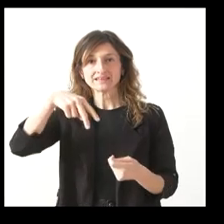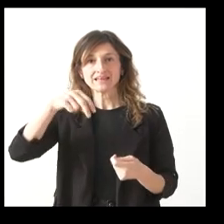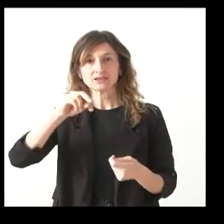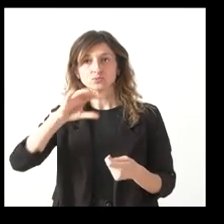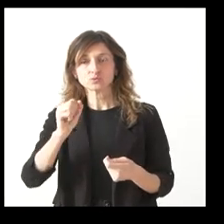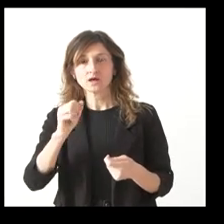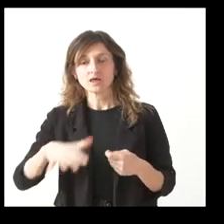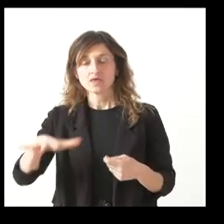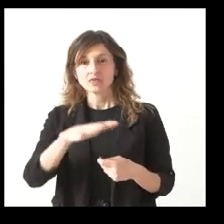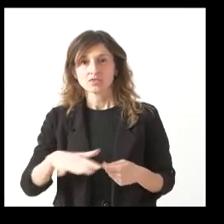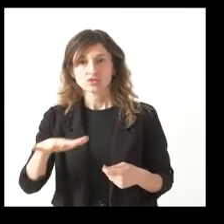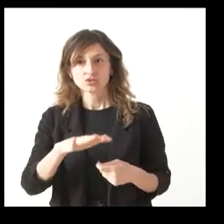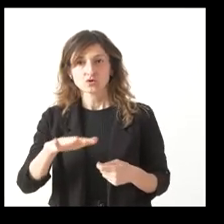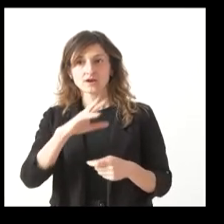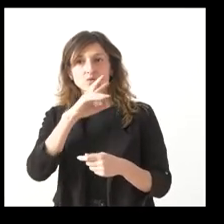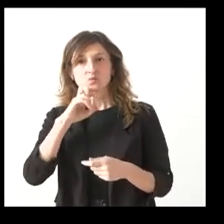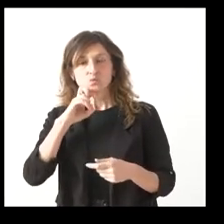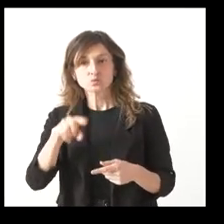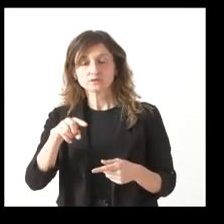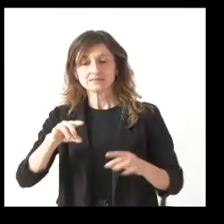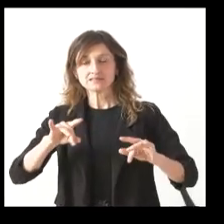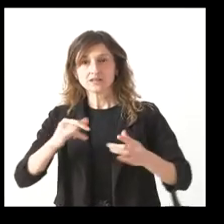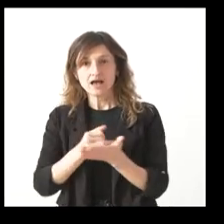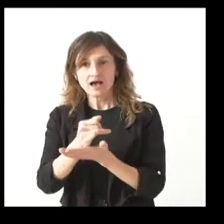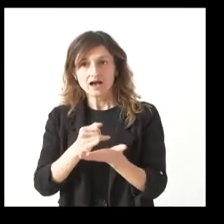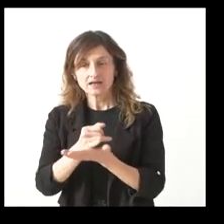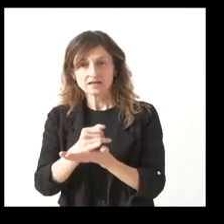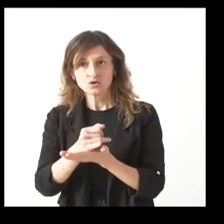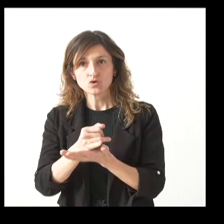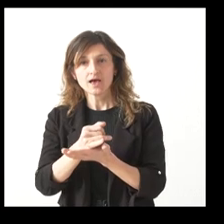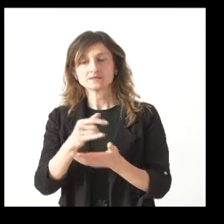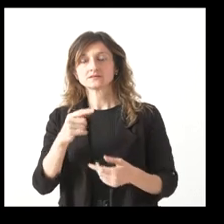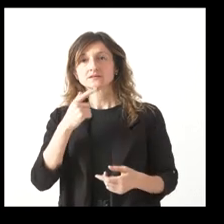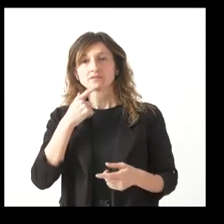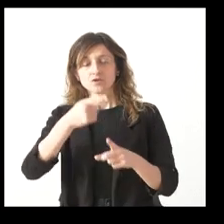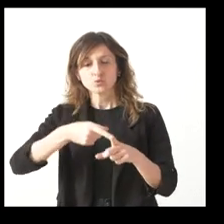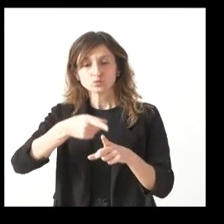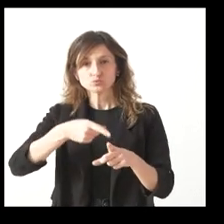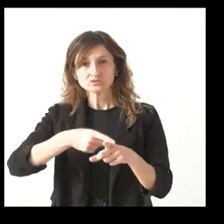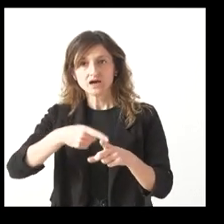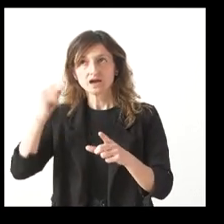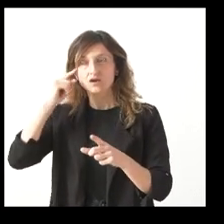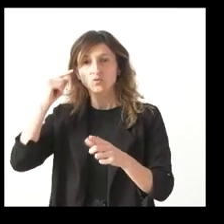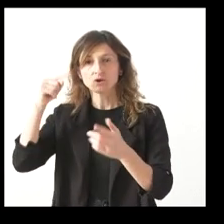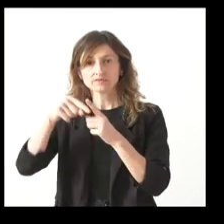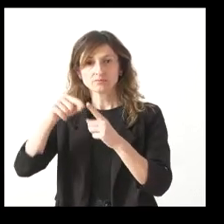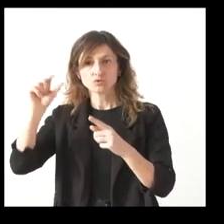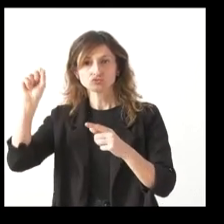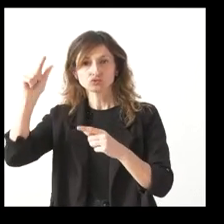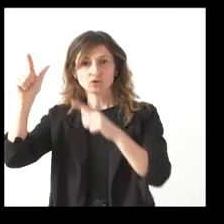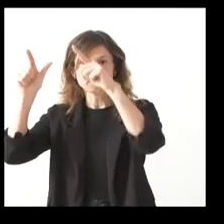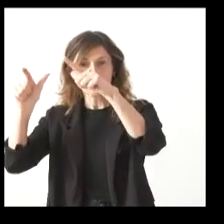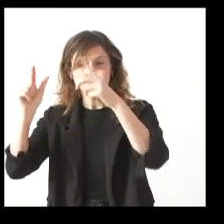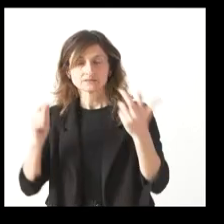es zona cepa incluso, que son terrenos agrícolas que no deberían utilizarse para este fin. No sé si